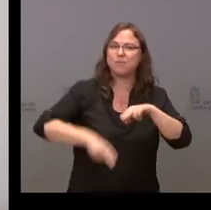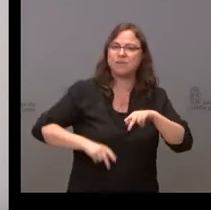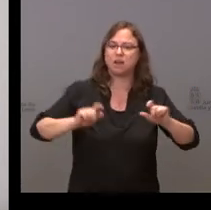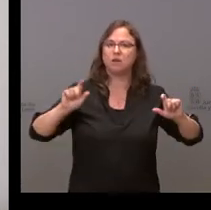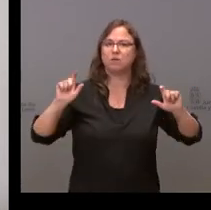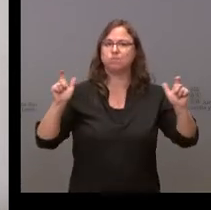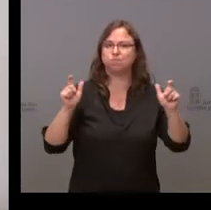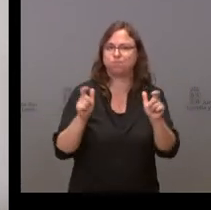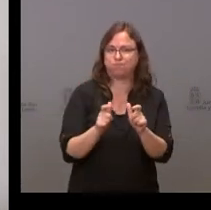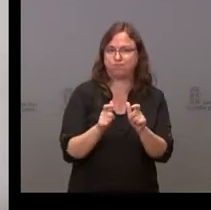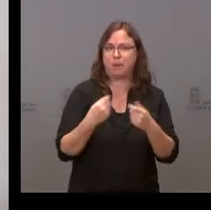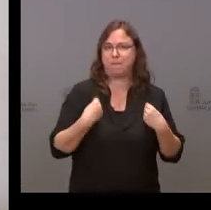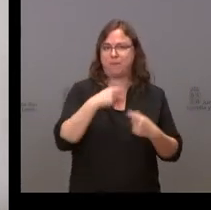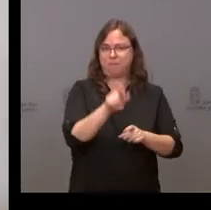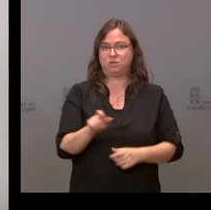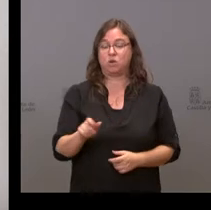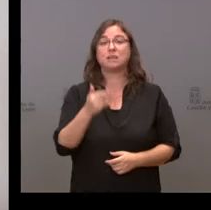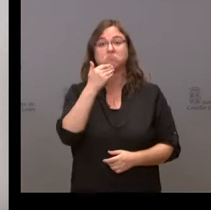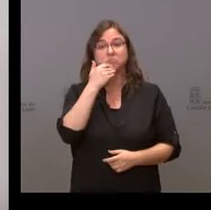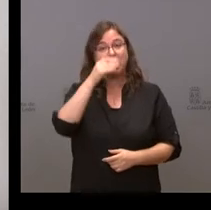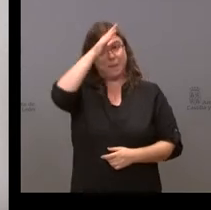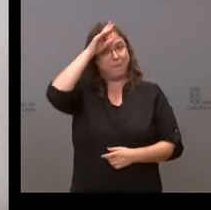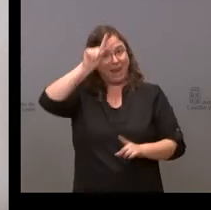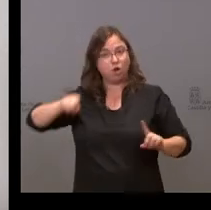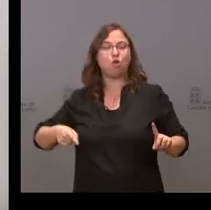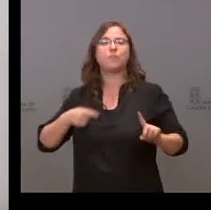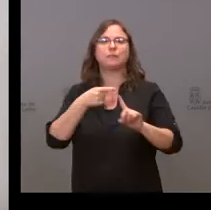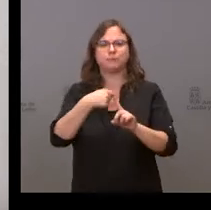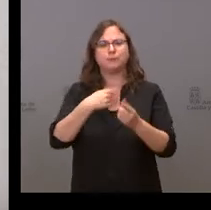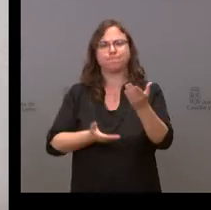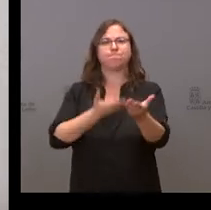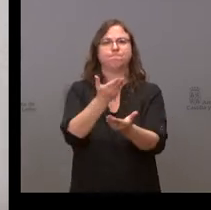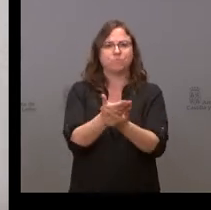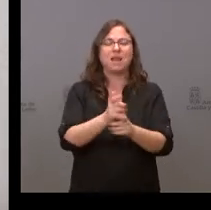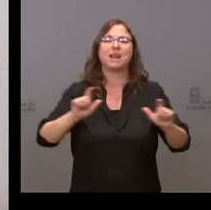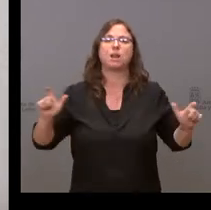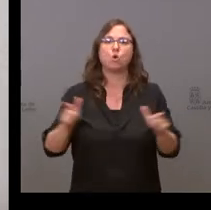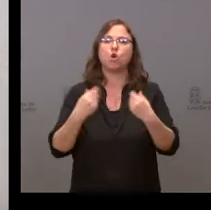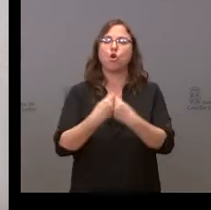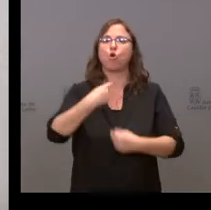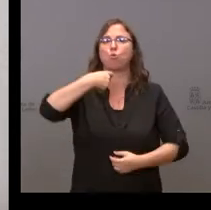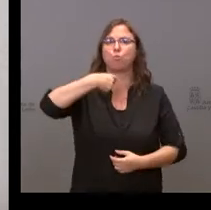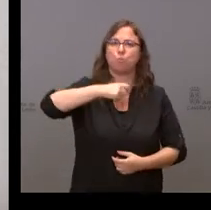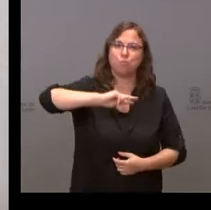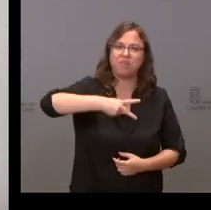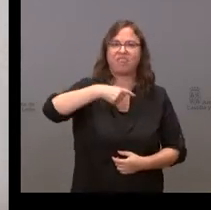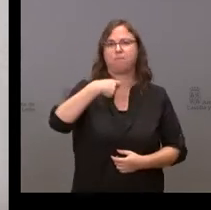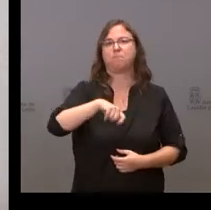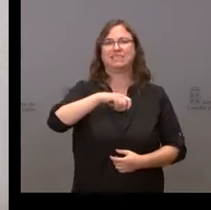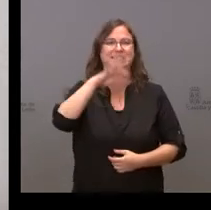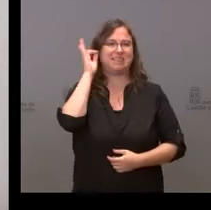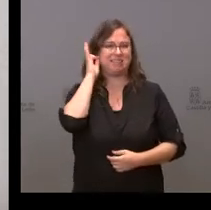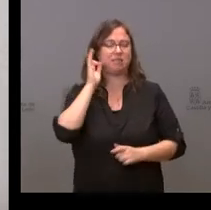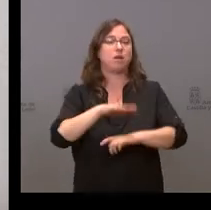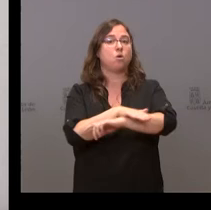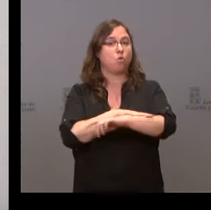Y ahí vamos a pedir a la vuelta del verano una reunión con la vicepresidenta del Gobierno para hablar con las